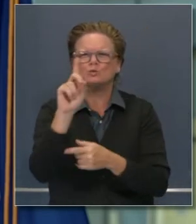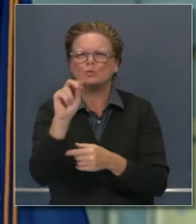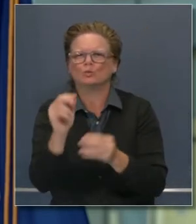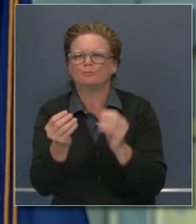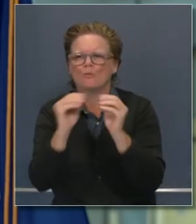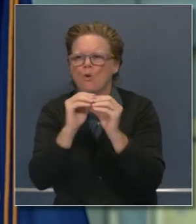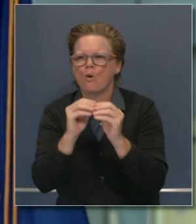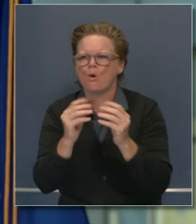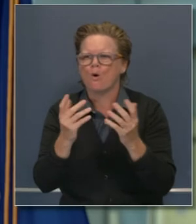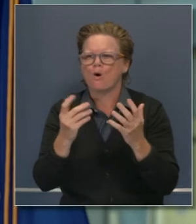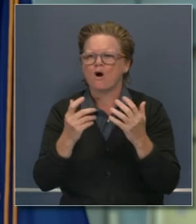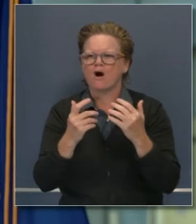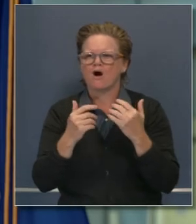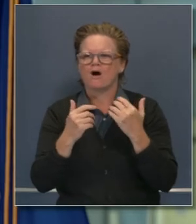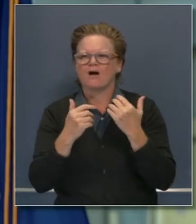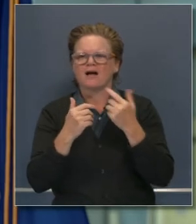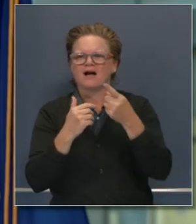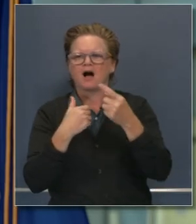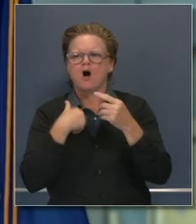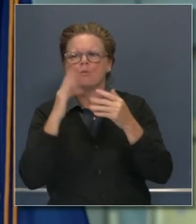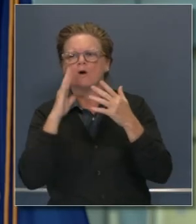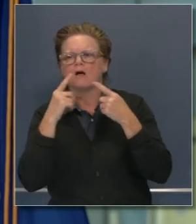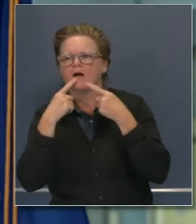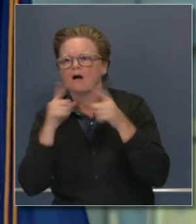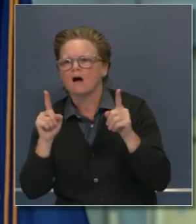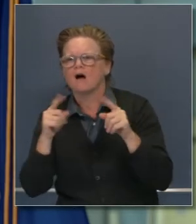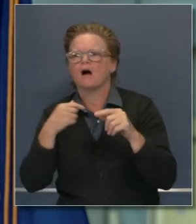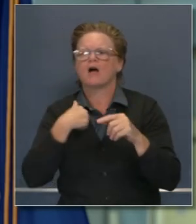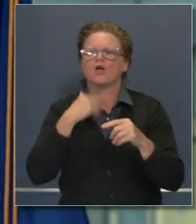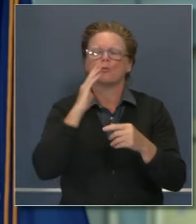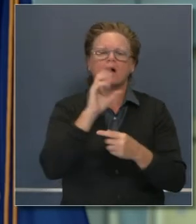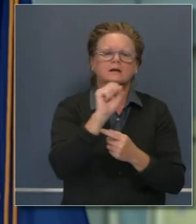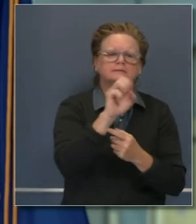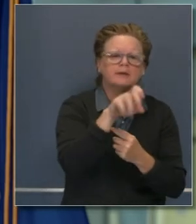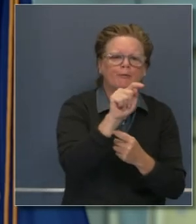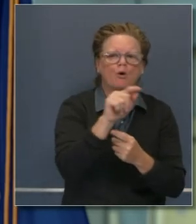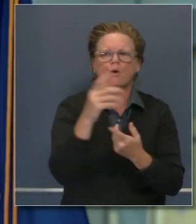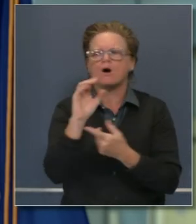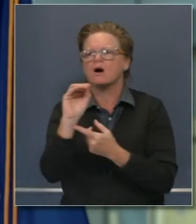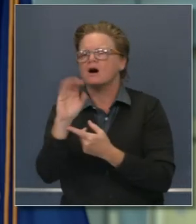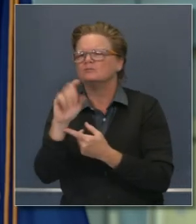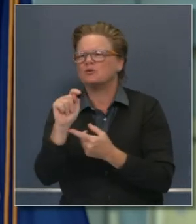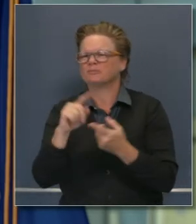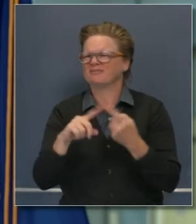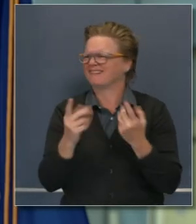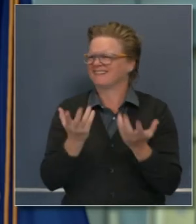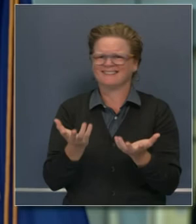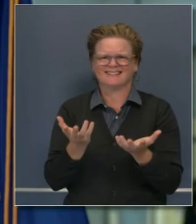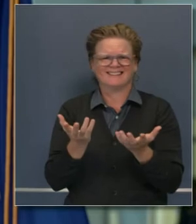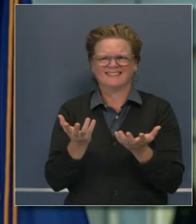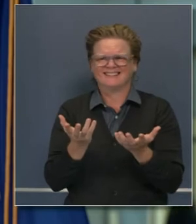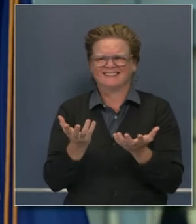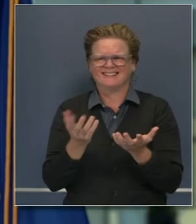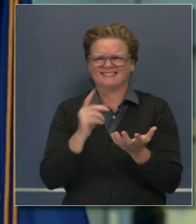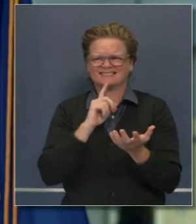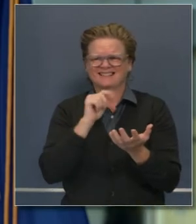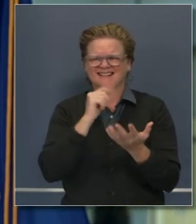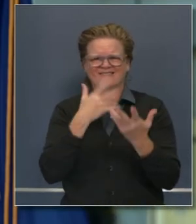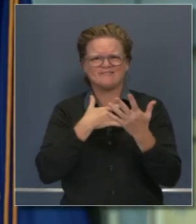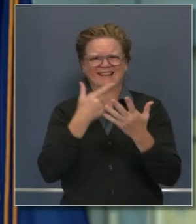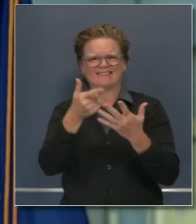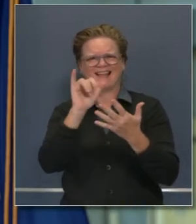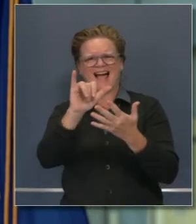¿Quiere usted ciertas mejoras antes del mediados de septiembre, octubre? Tiene que rendir